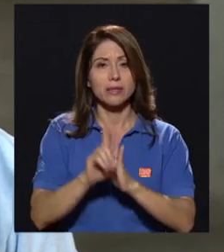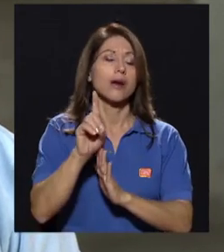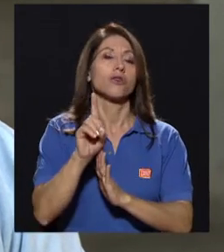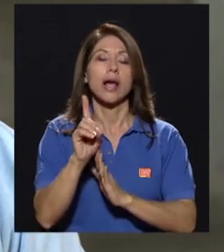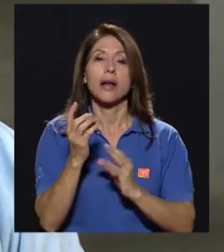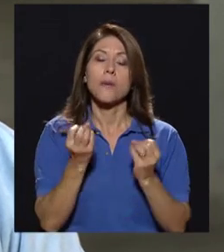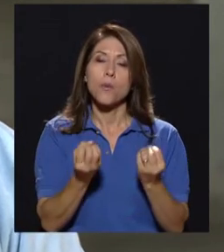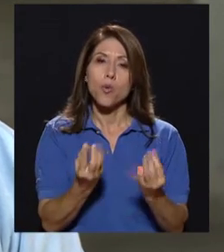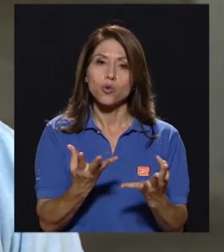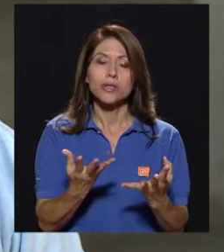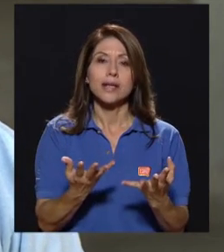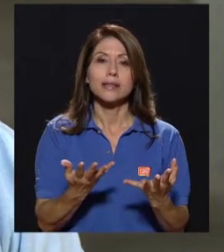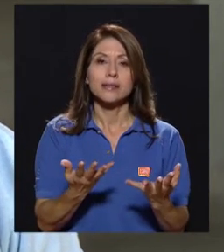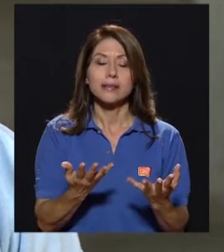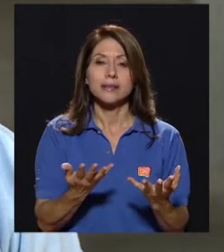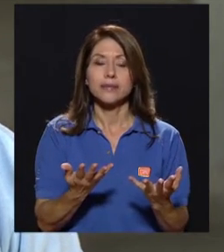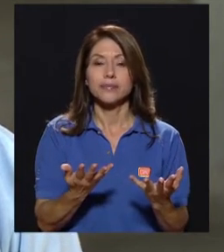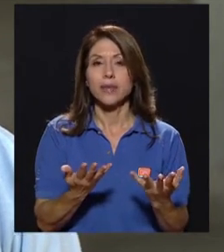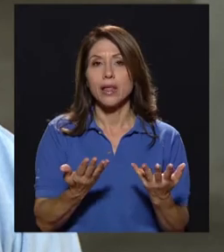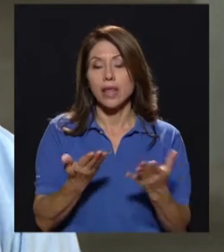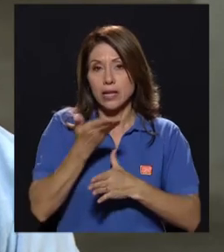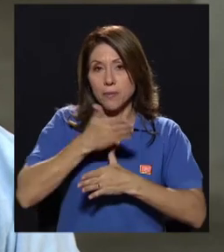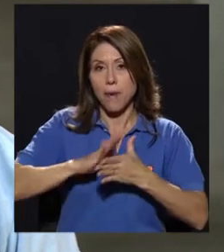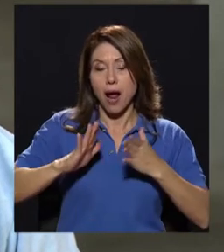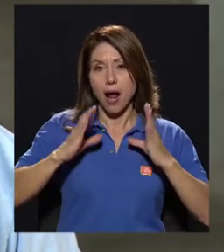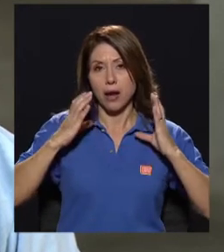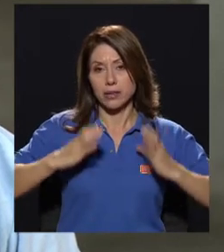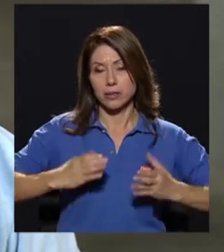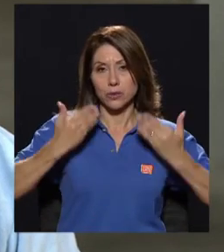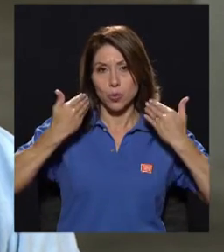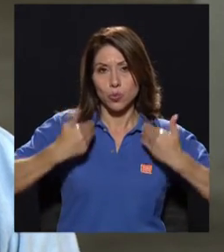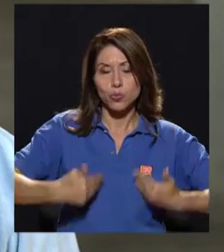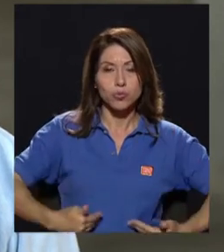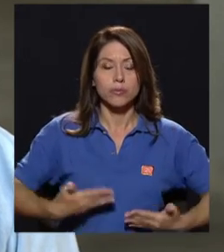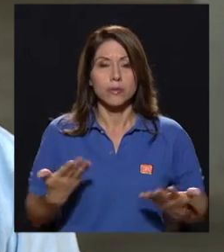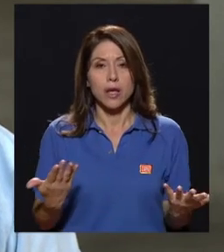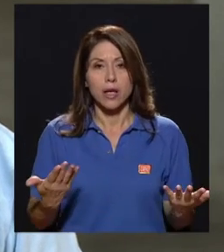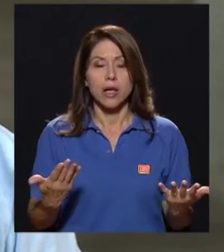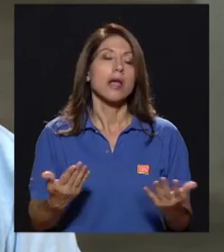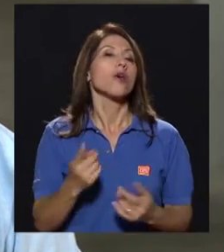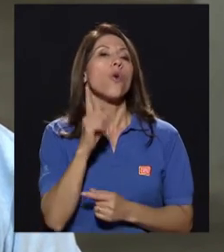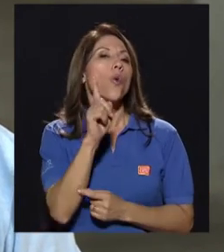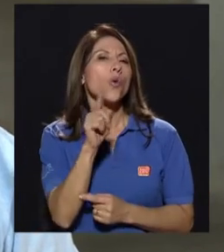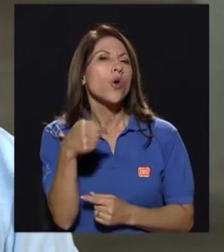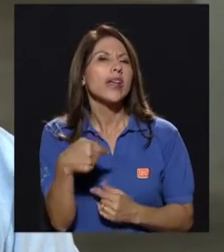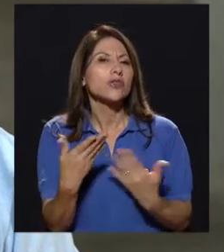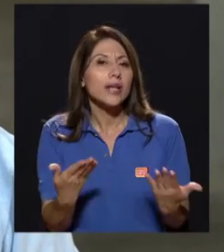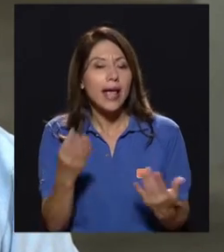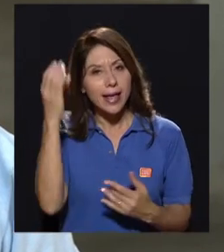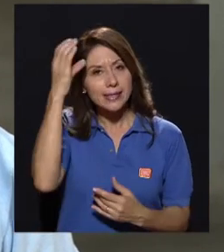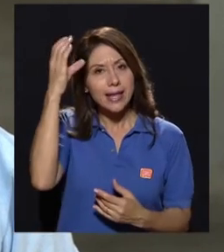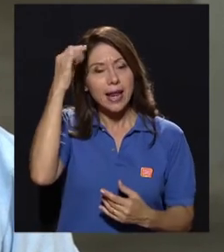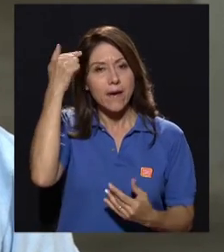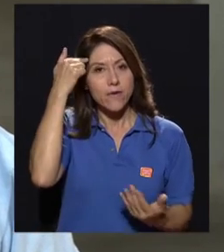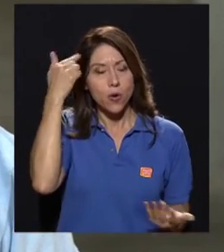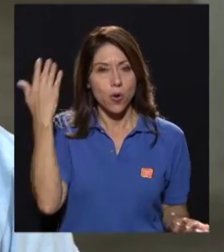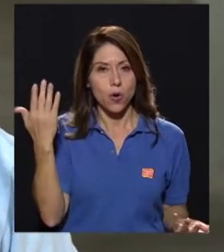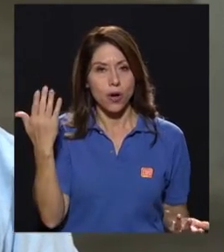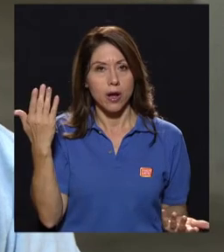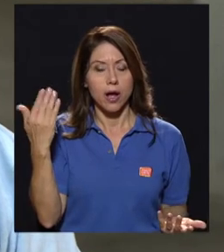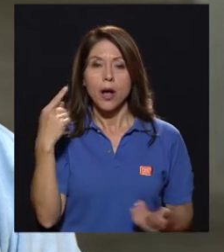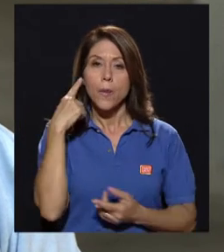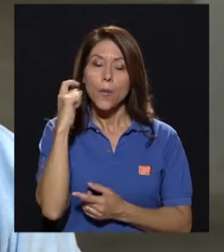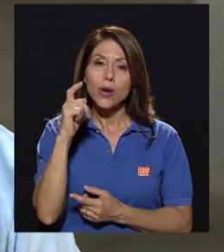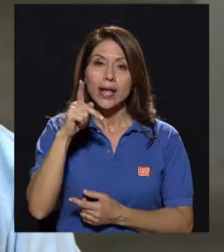muchos de los órganos que tenemos los seres humanos. Y uno de ellos es el cerebro. Dado